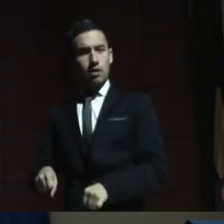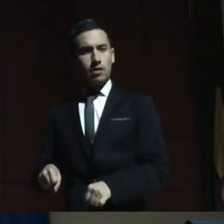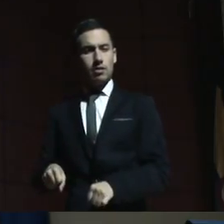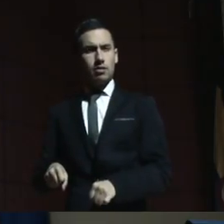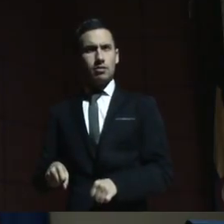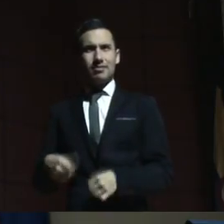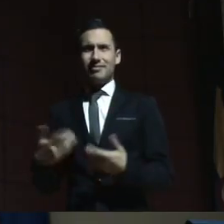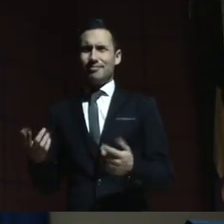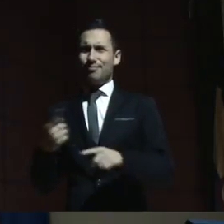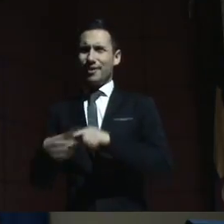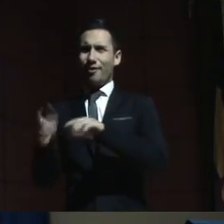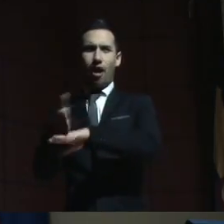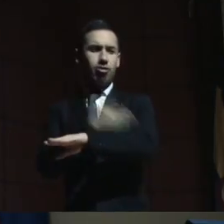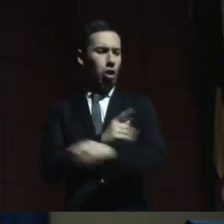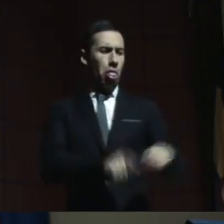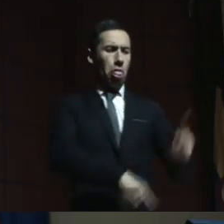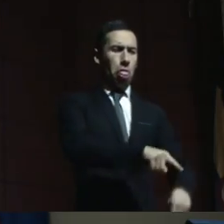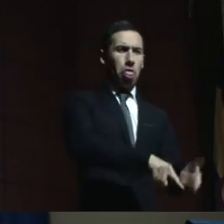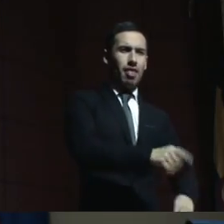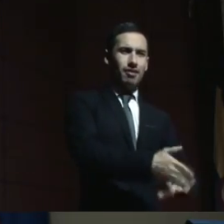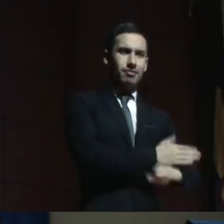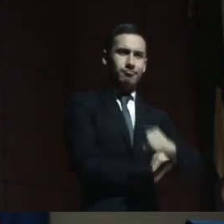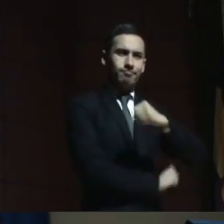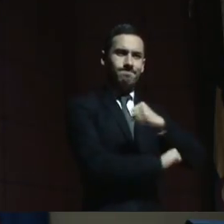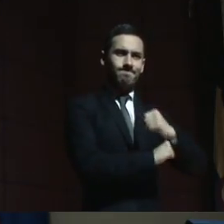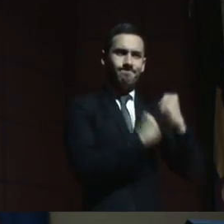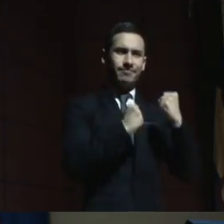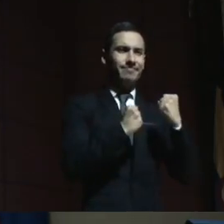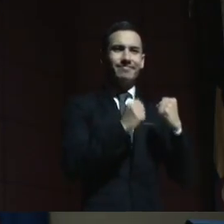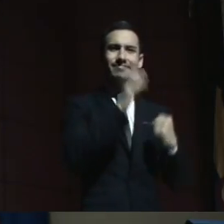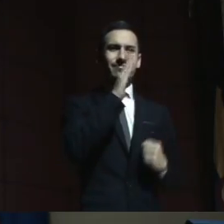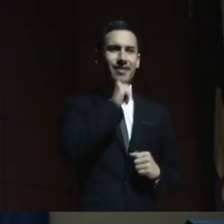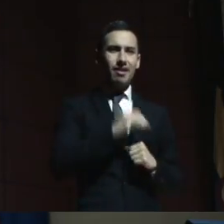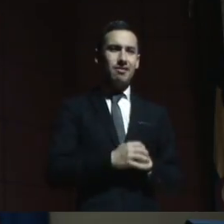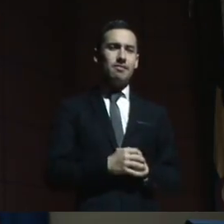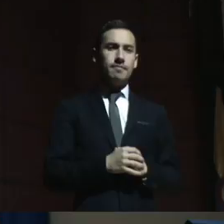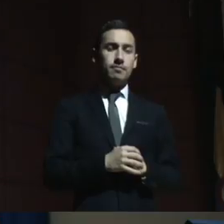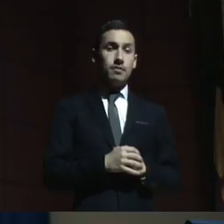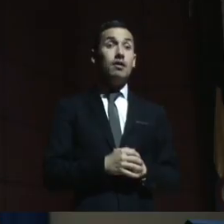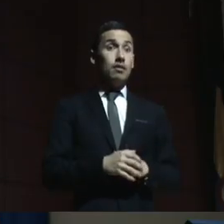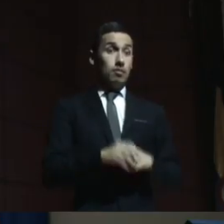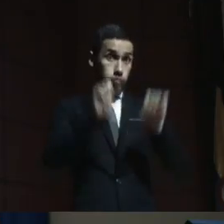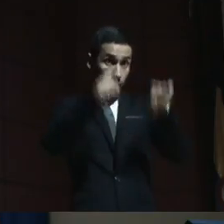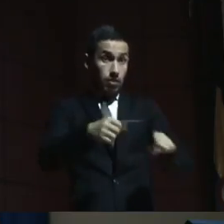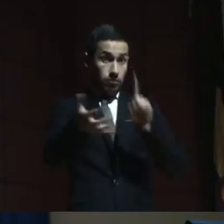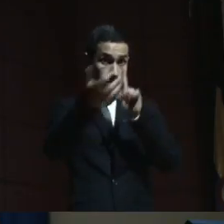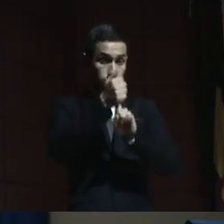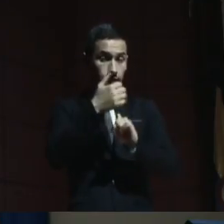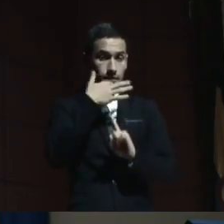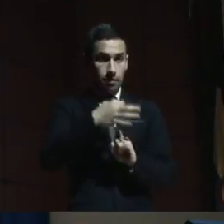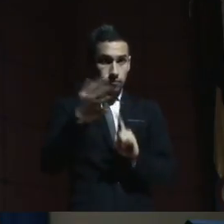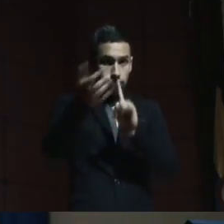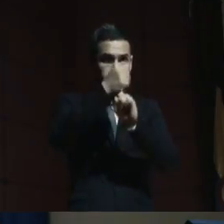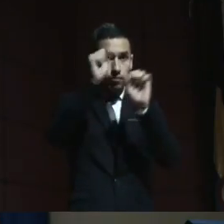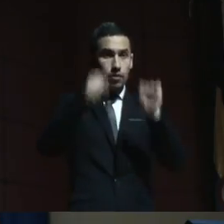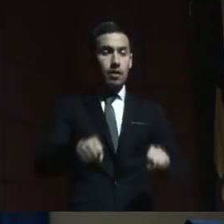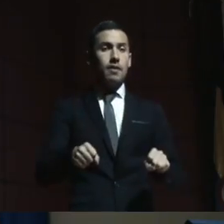construyó desde el principio, ¿sí? Y que se puede lograr, sin duda. O sea, con unas